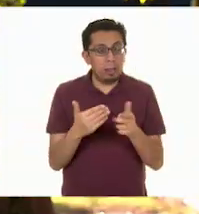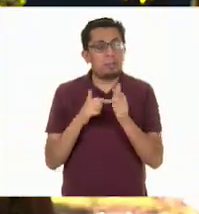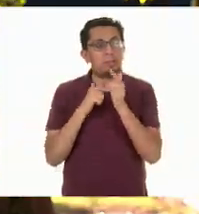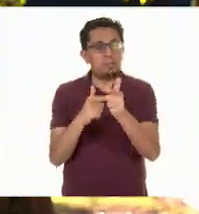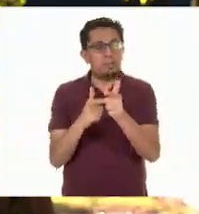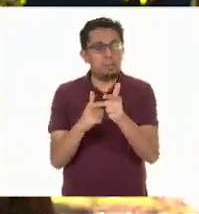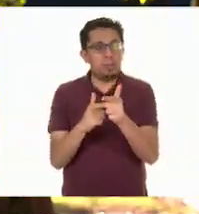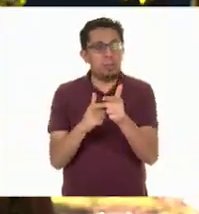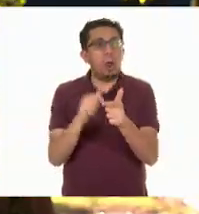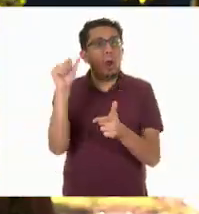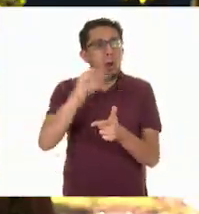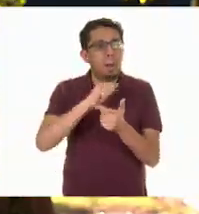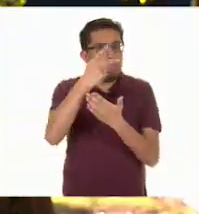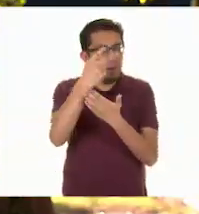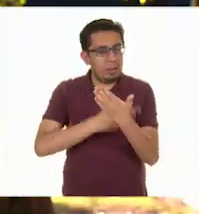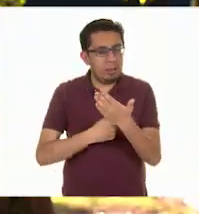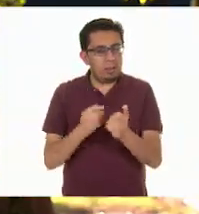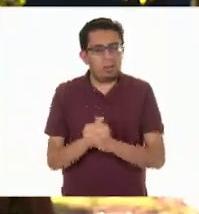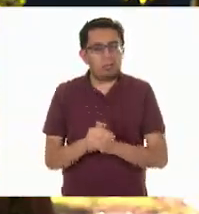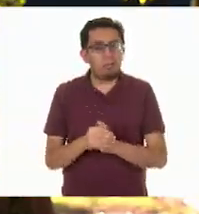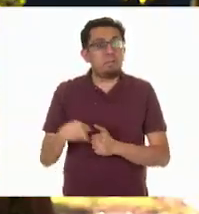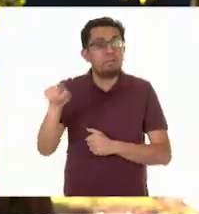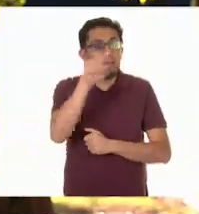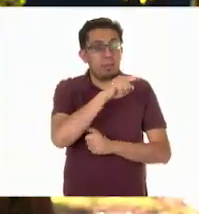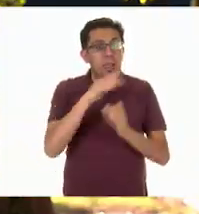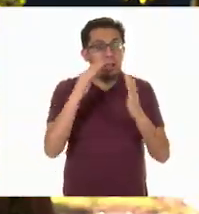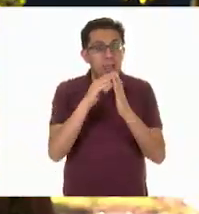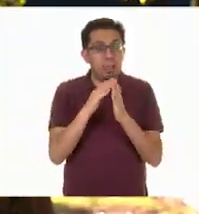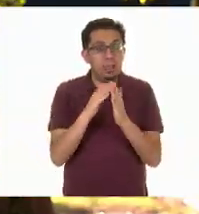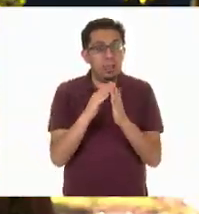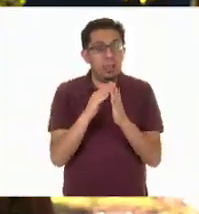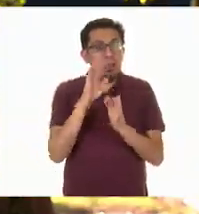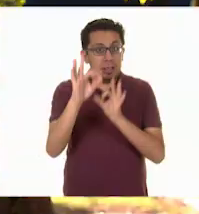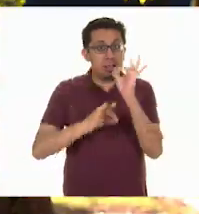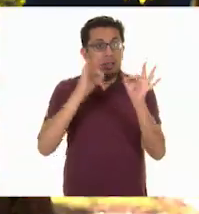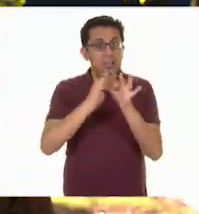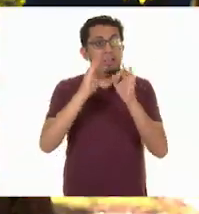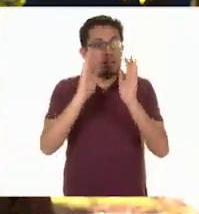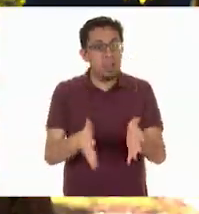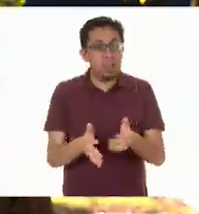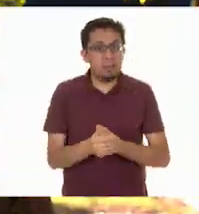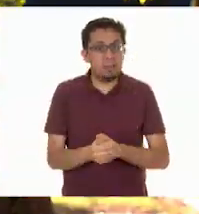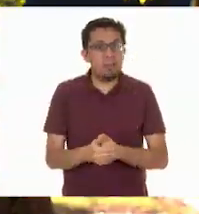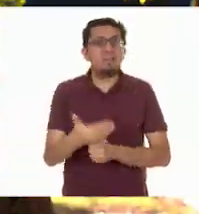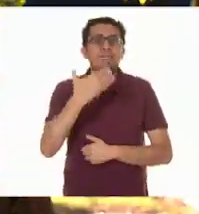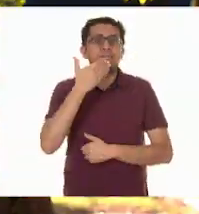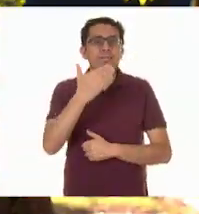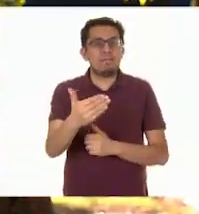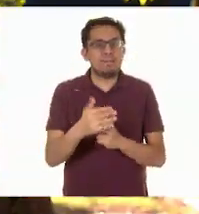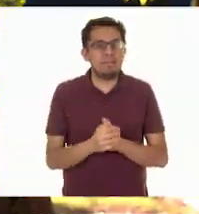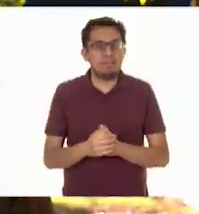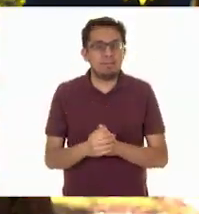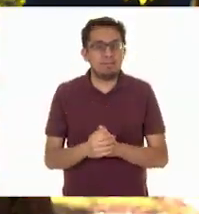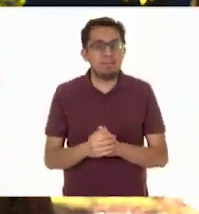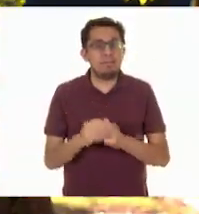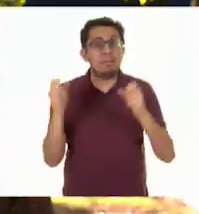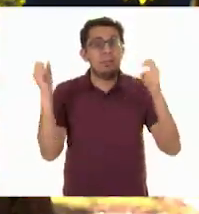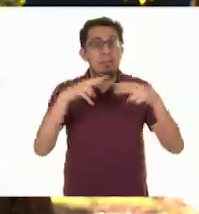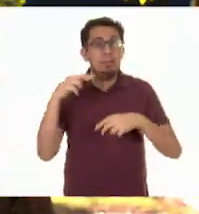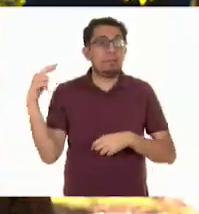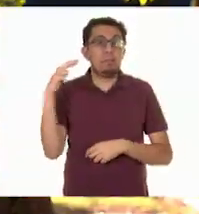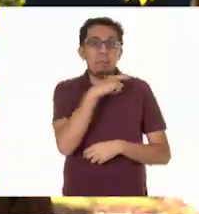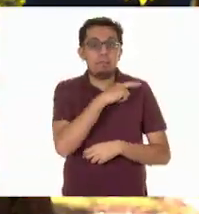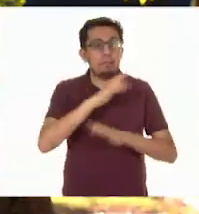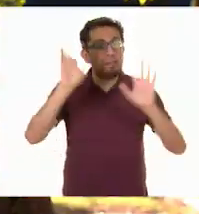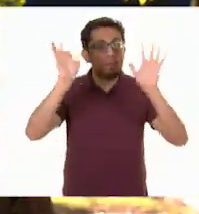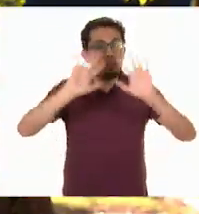seguir con el programa de hoy. ¿Listas? ¿Listos? ¡Muy bien! ¡Nos vemos